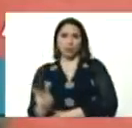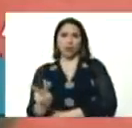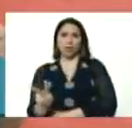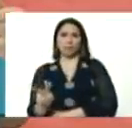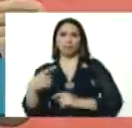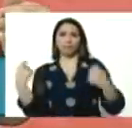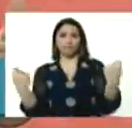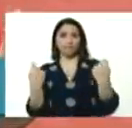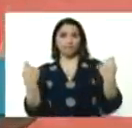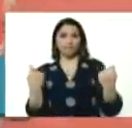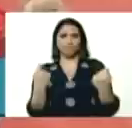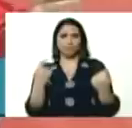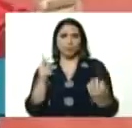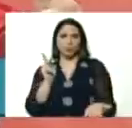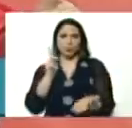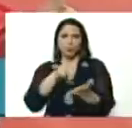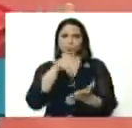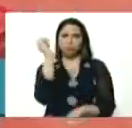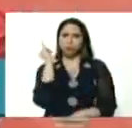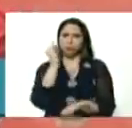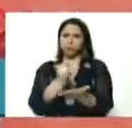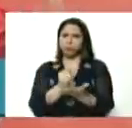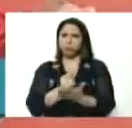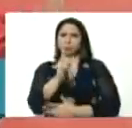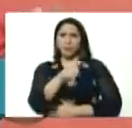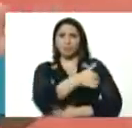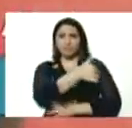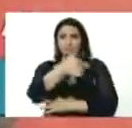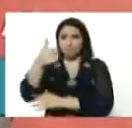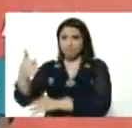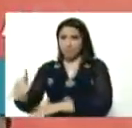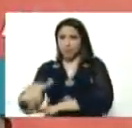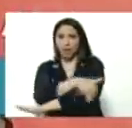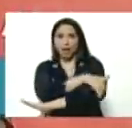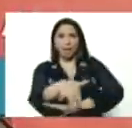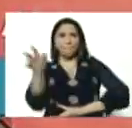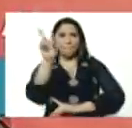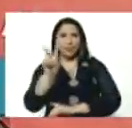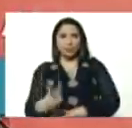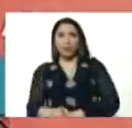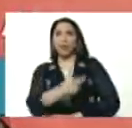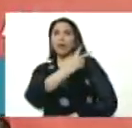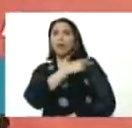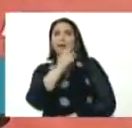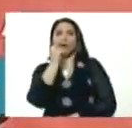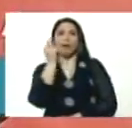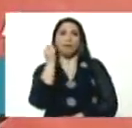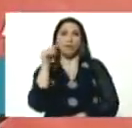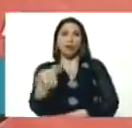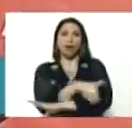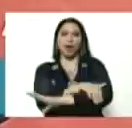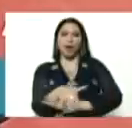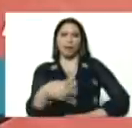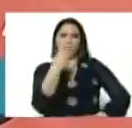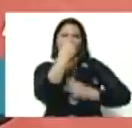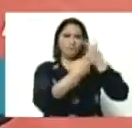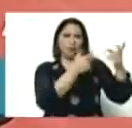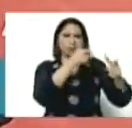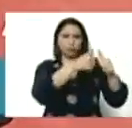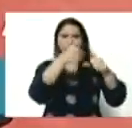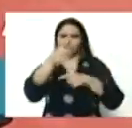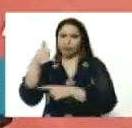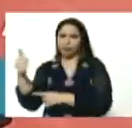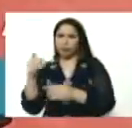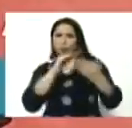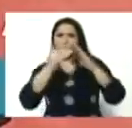que nos llevó a identificar y a tener en cada calle de Venezuela un jefe o jefa de calle, en cada comunidad